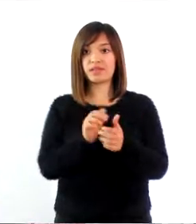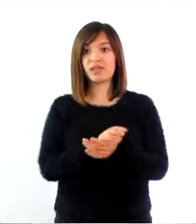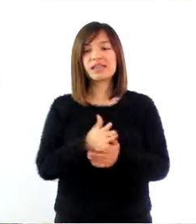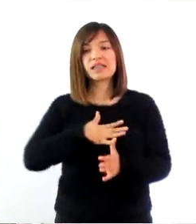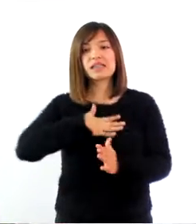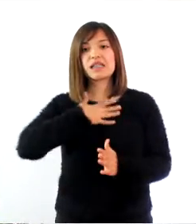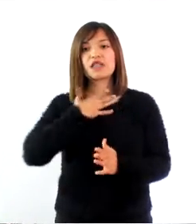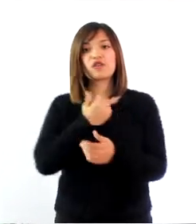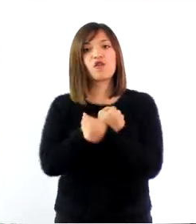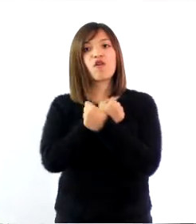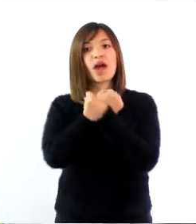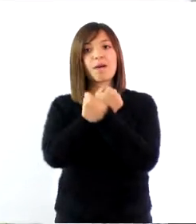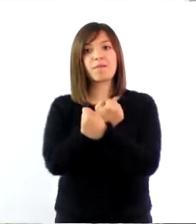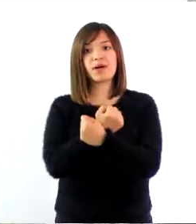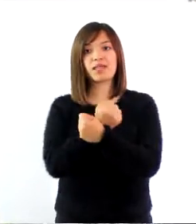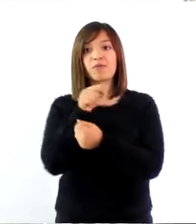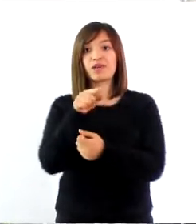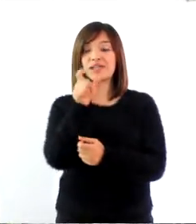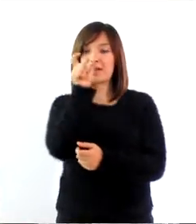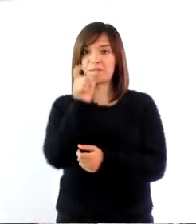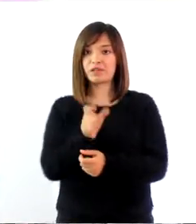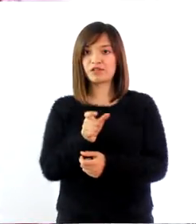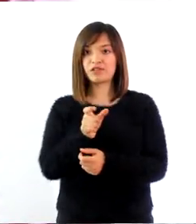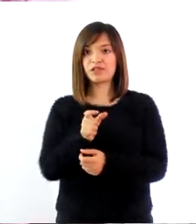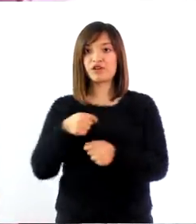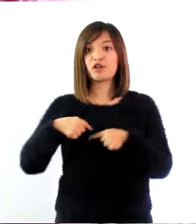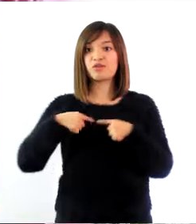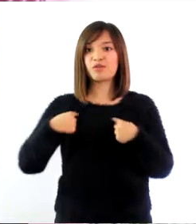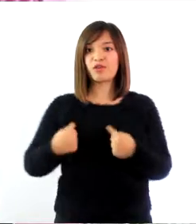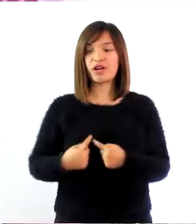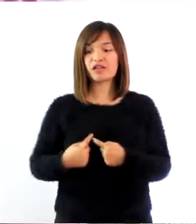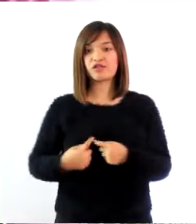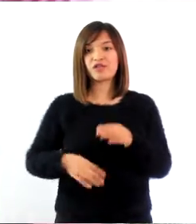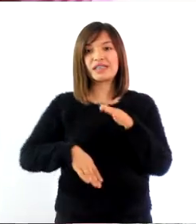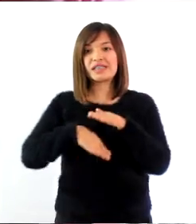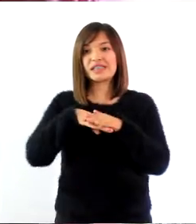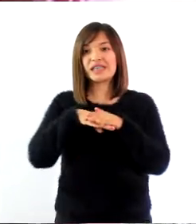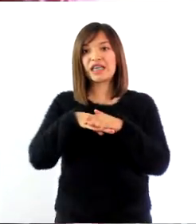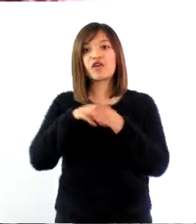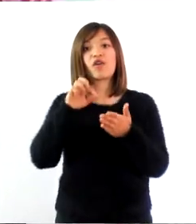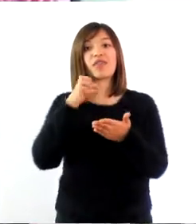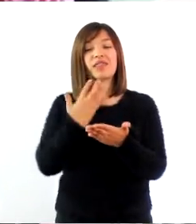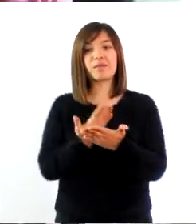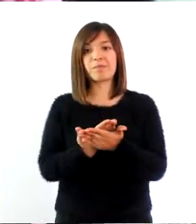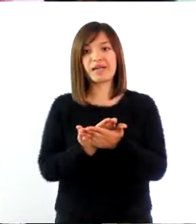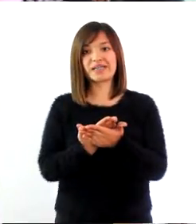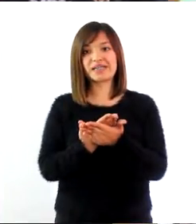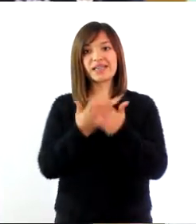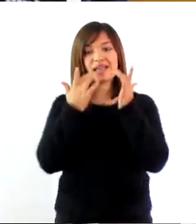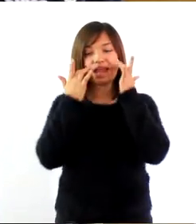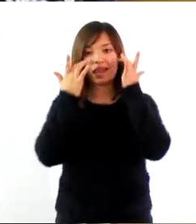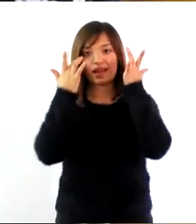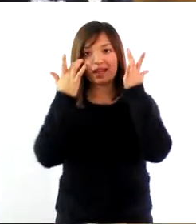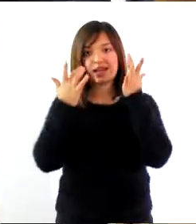amada por aquellas personas. Su corazón estaba lleno de paz y rebosaba de alegría.